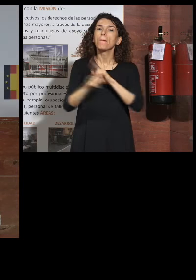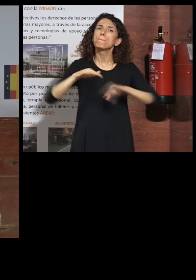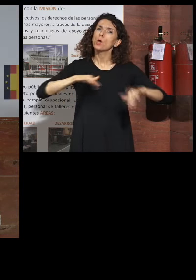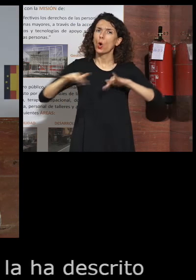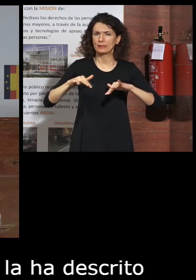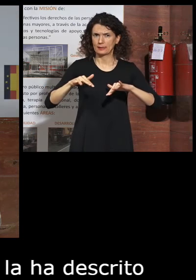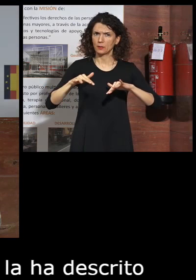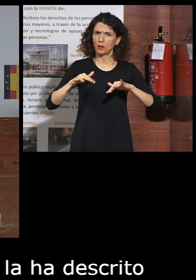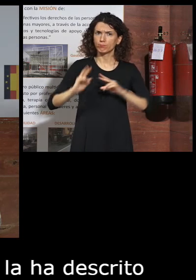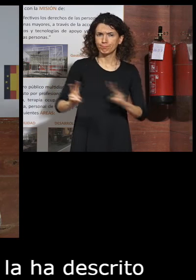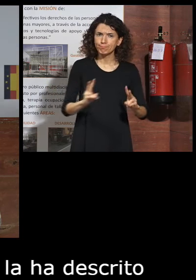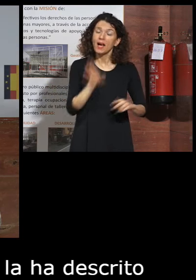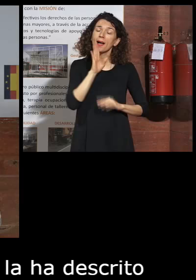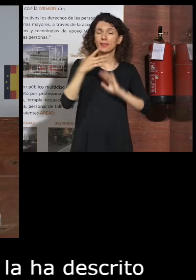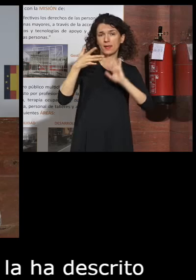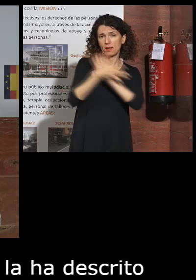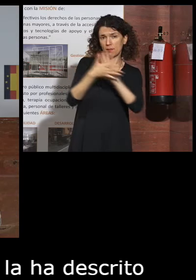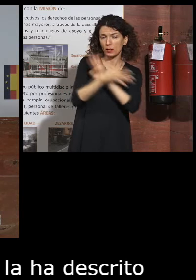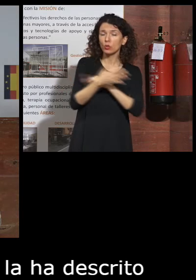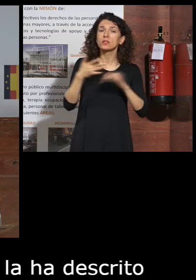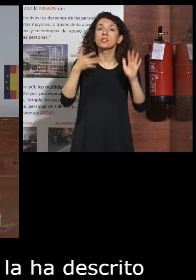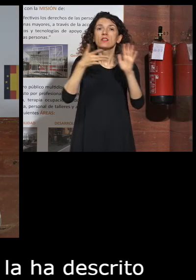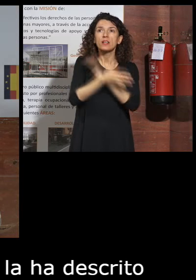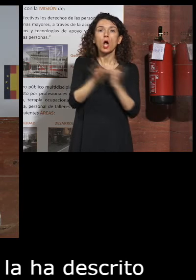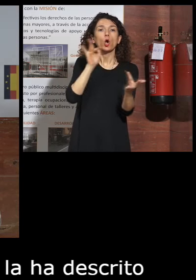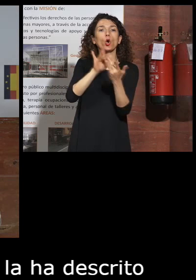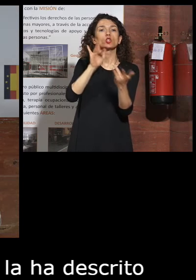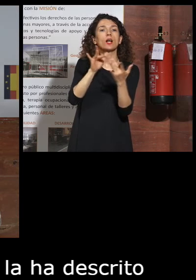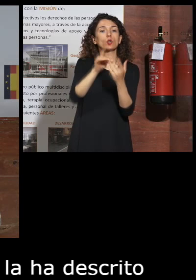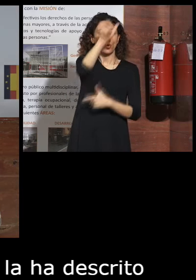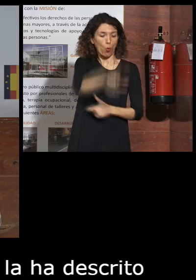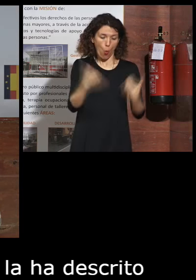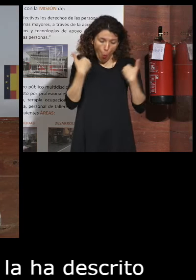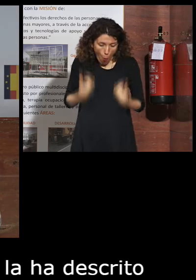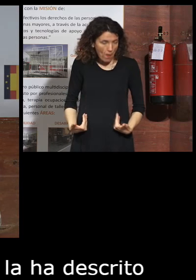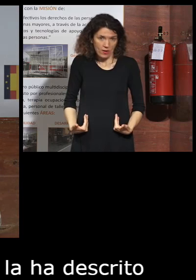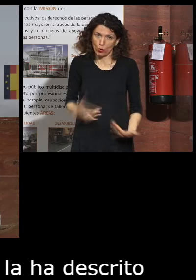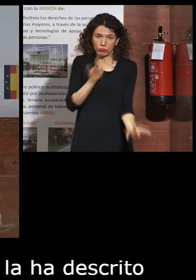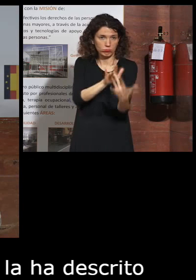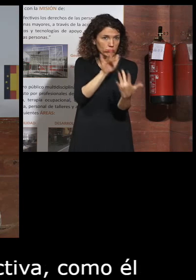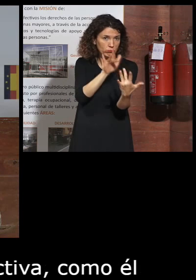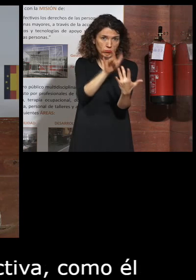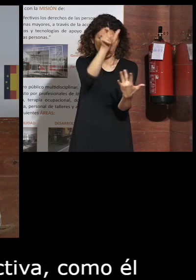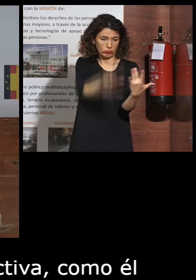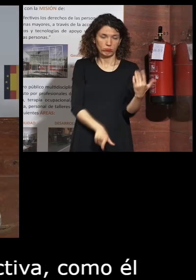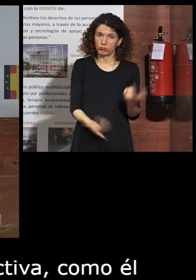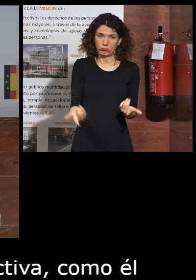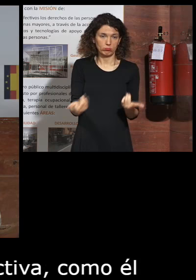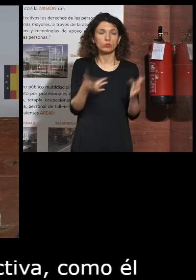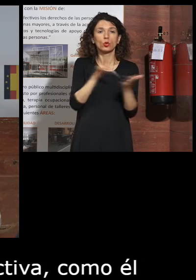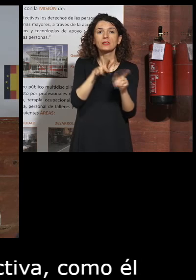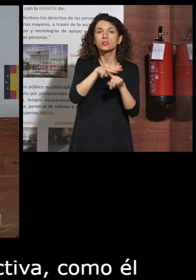él mencionó es para un contacto con el ser humano para ayudar en